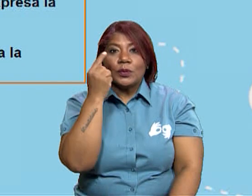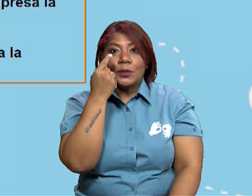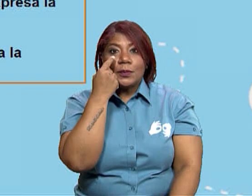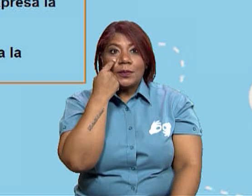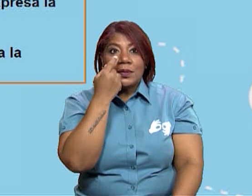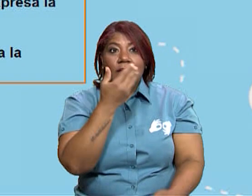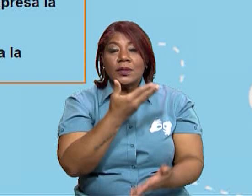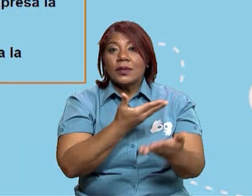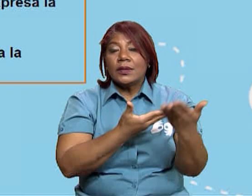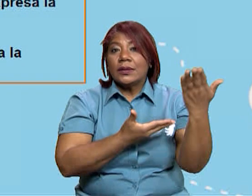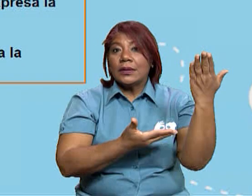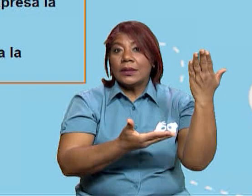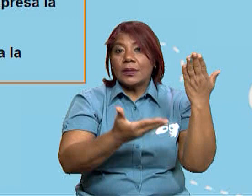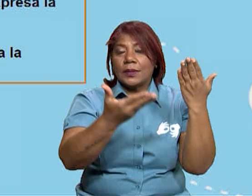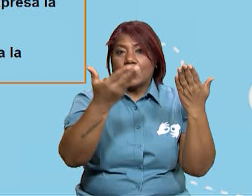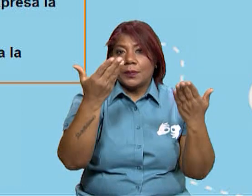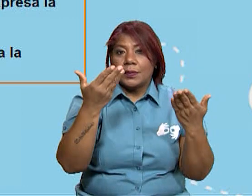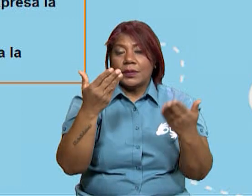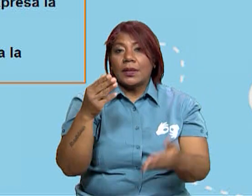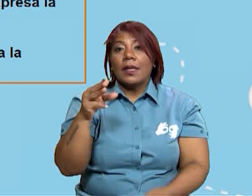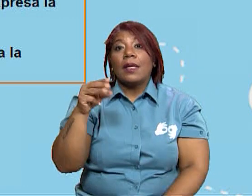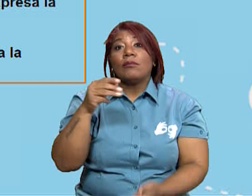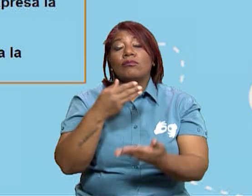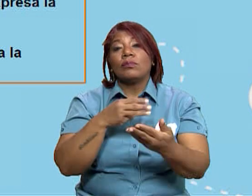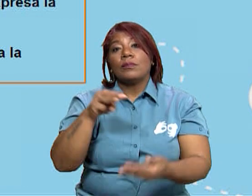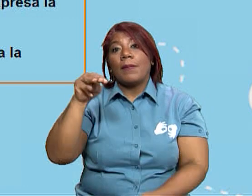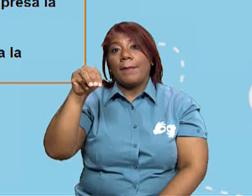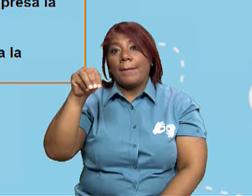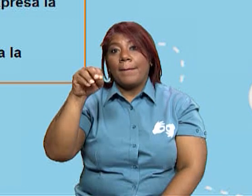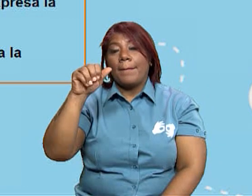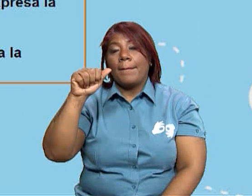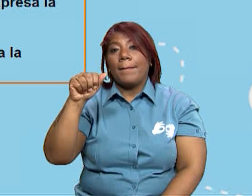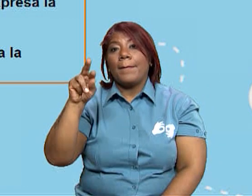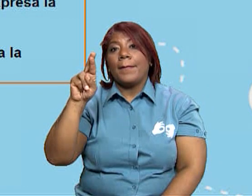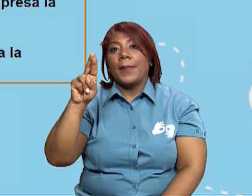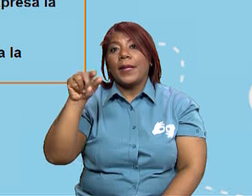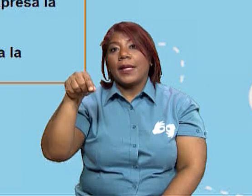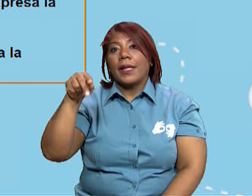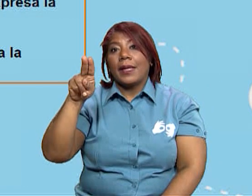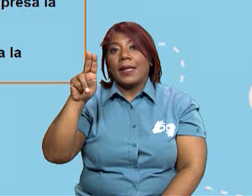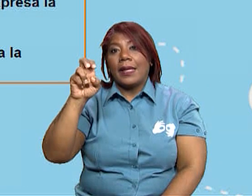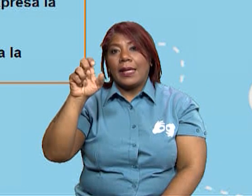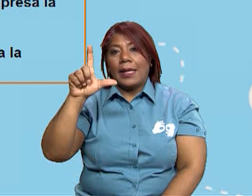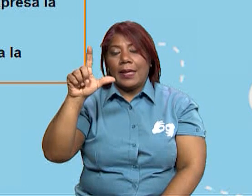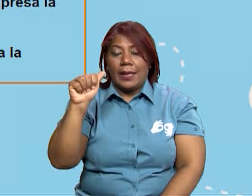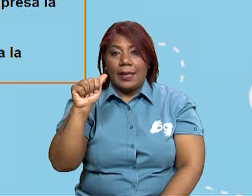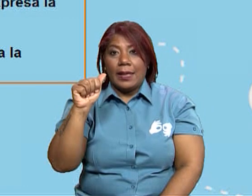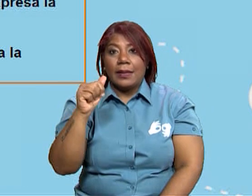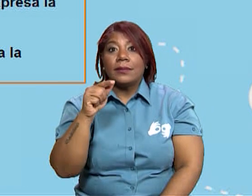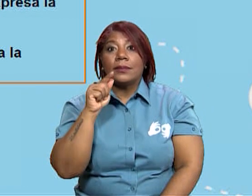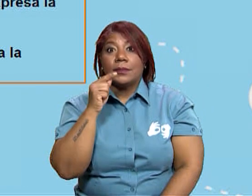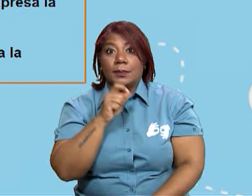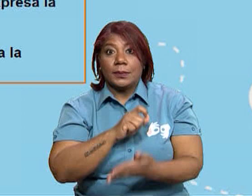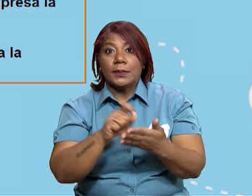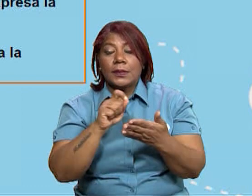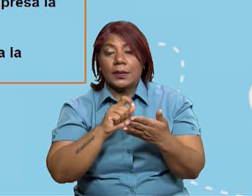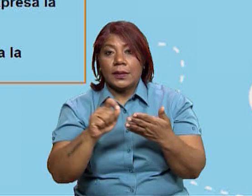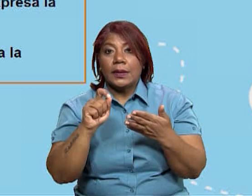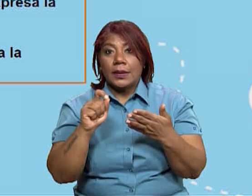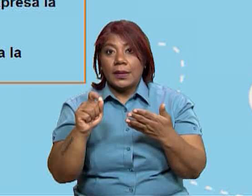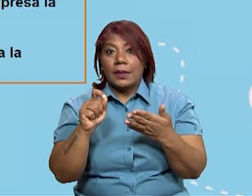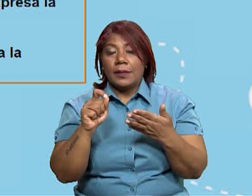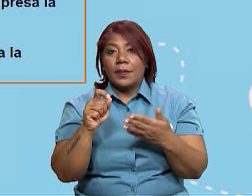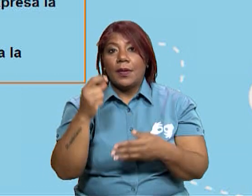autora Marquela Roger de Ballestero que fue escrita y fue